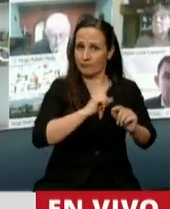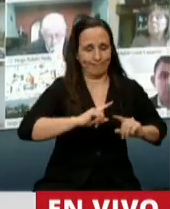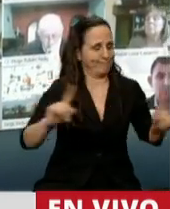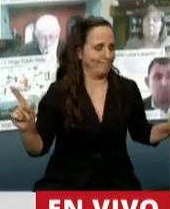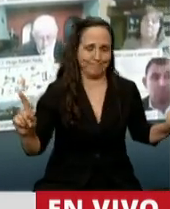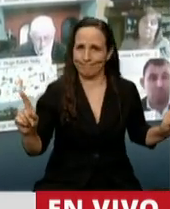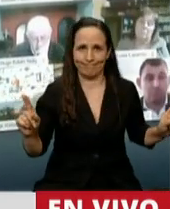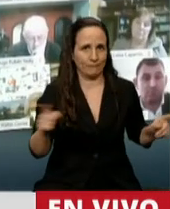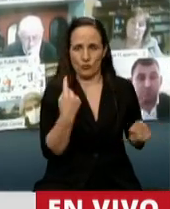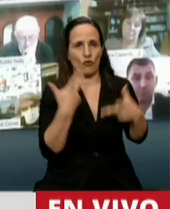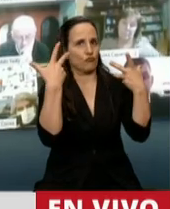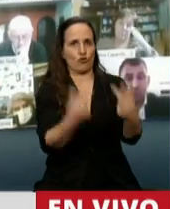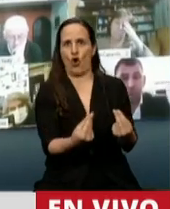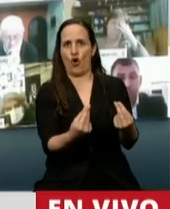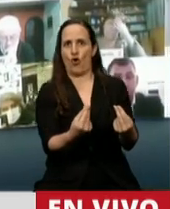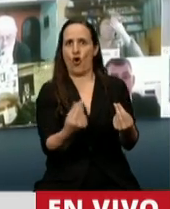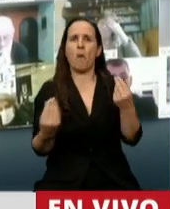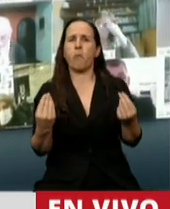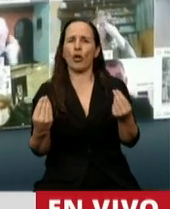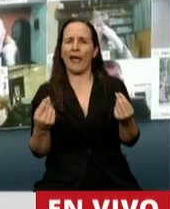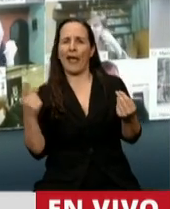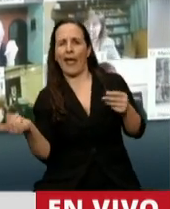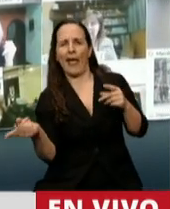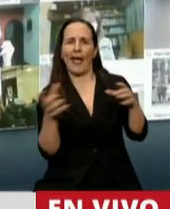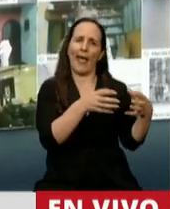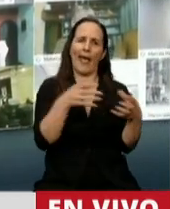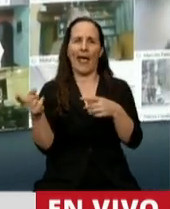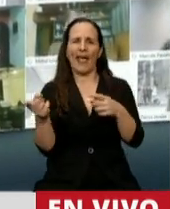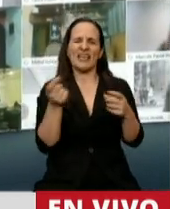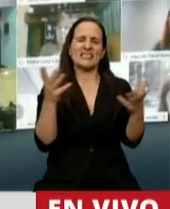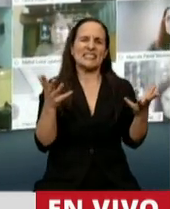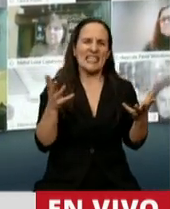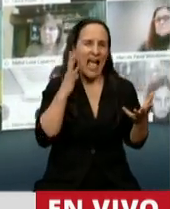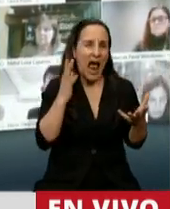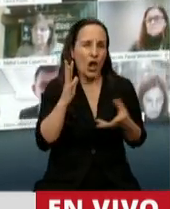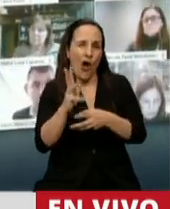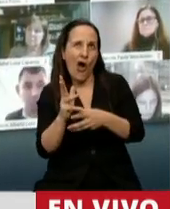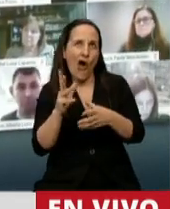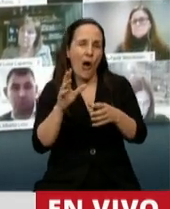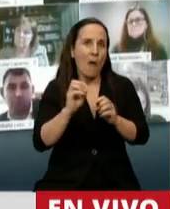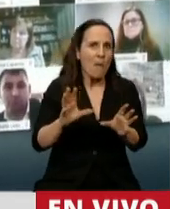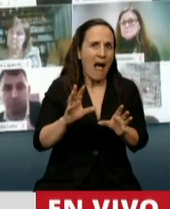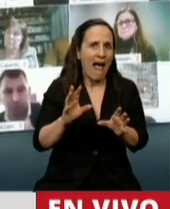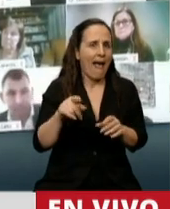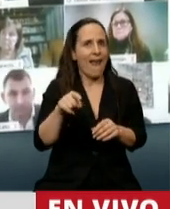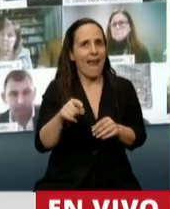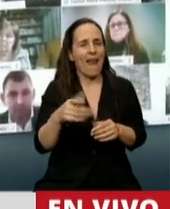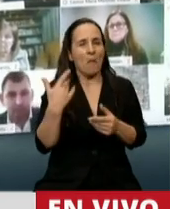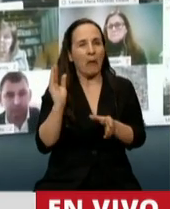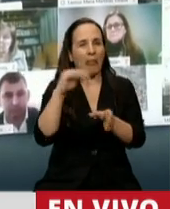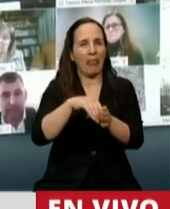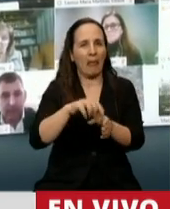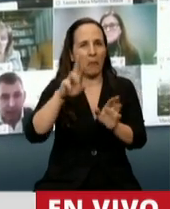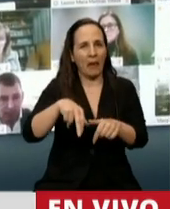creemos que unos y otros, si incurrieron en conducta fraudulenta, no deben incurrir en la moratoria.